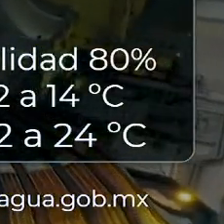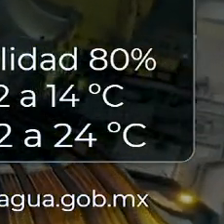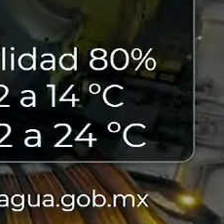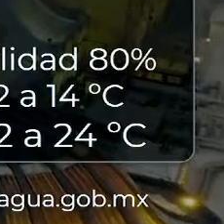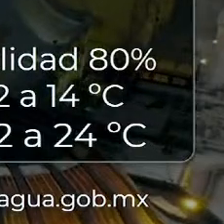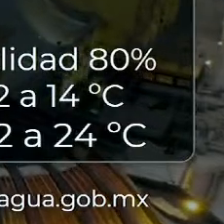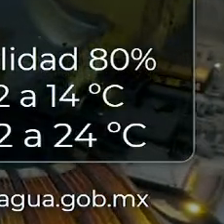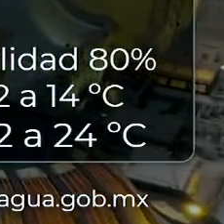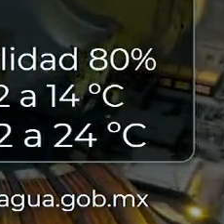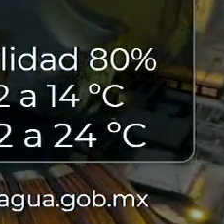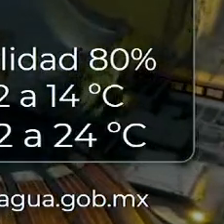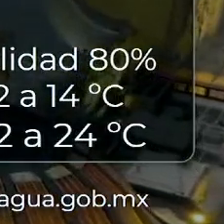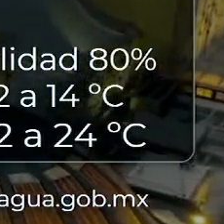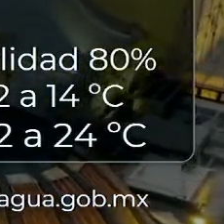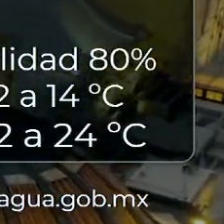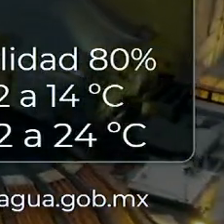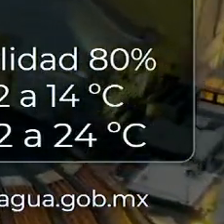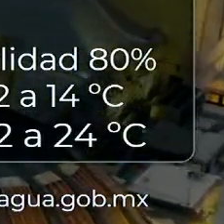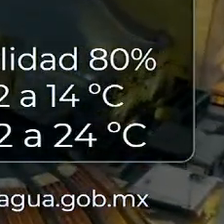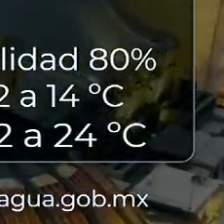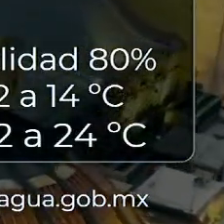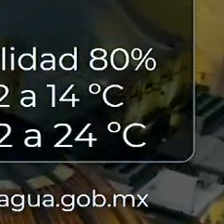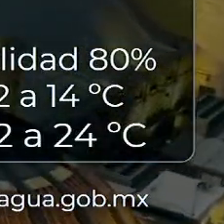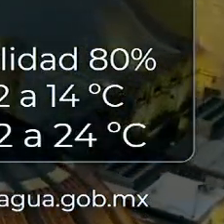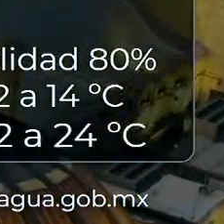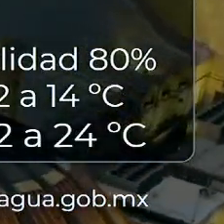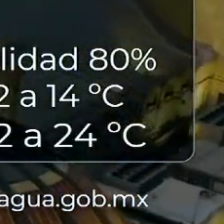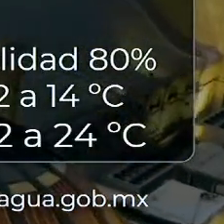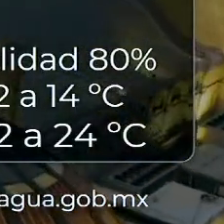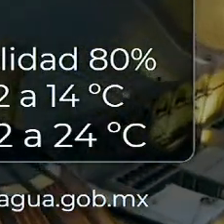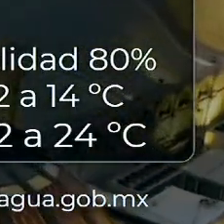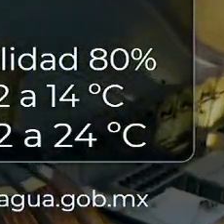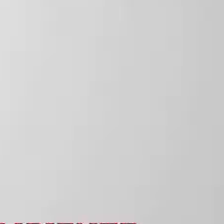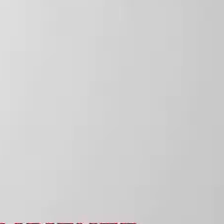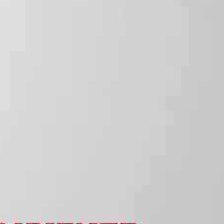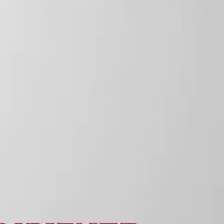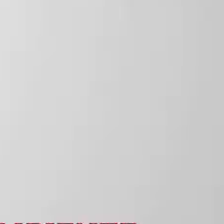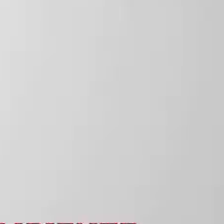Jaime Albarrán Asensio, desde el Servicio Meteorológico Nacional.